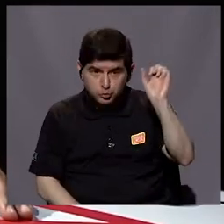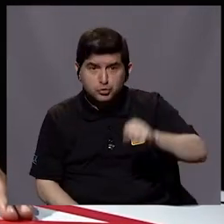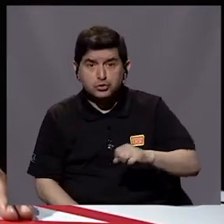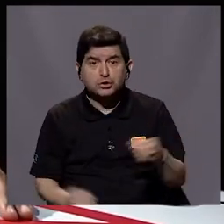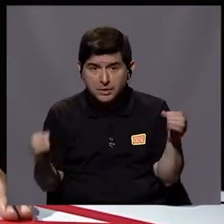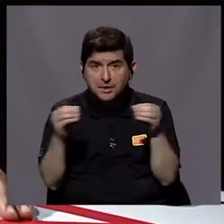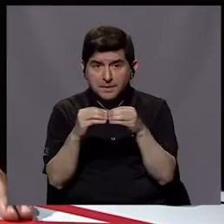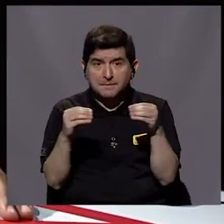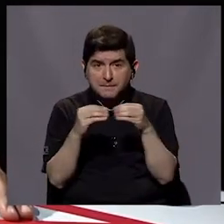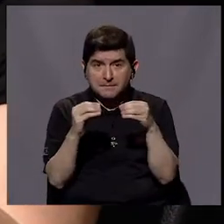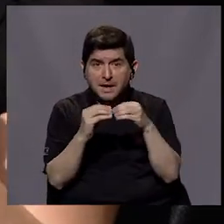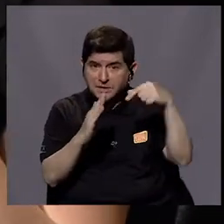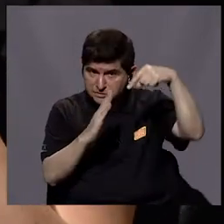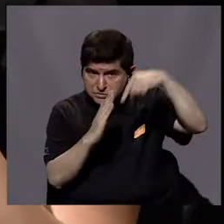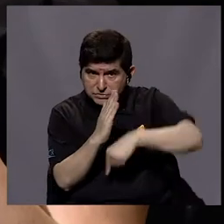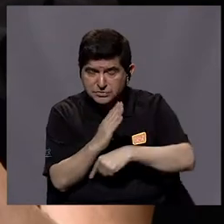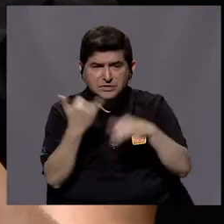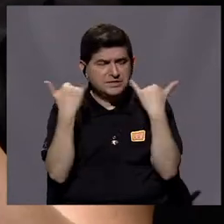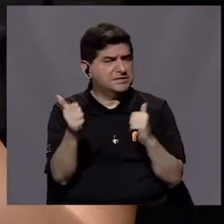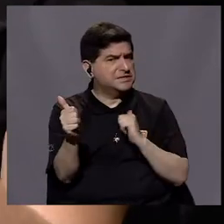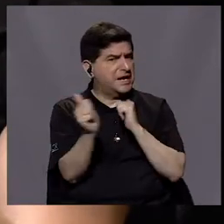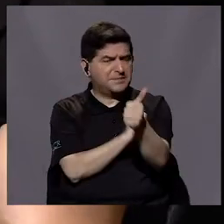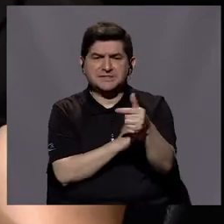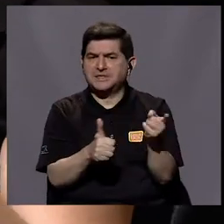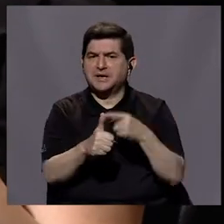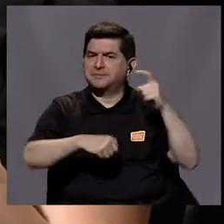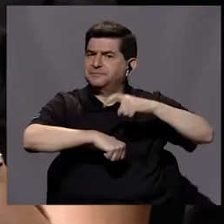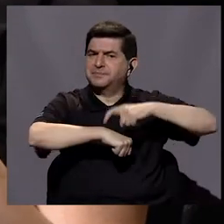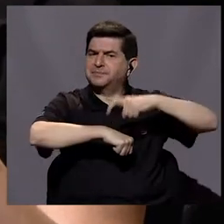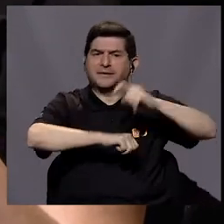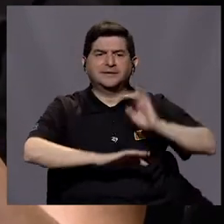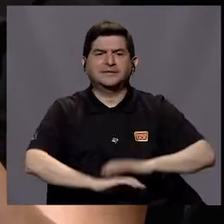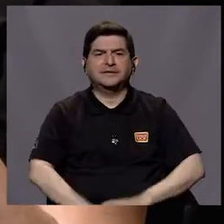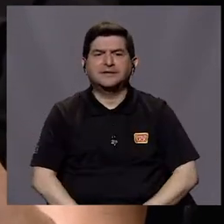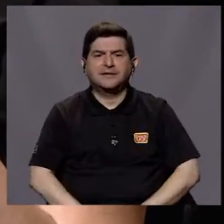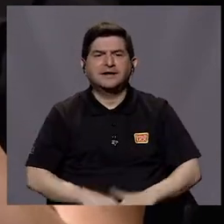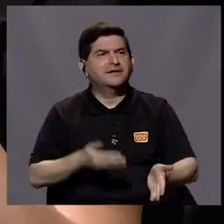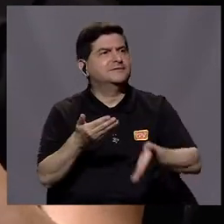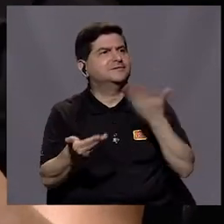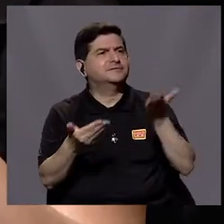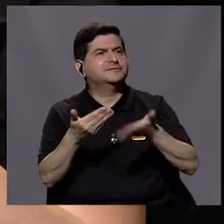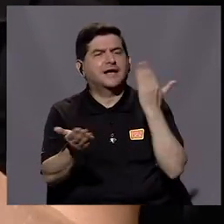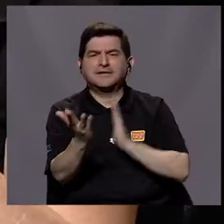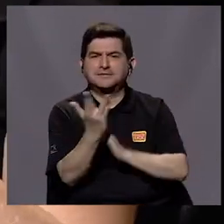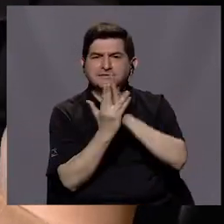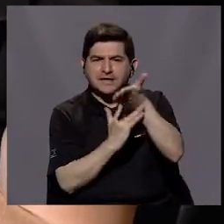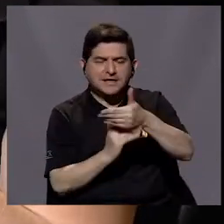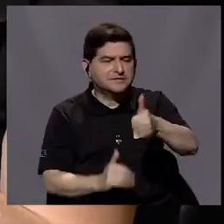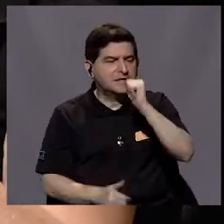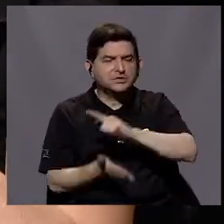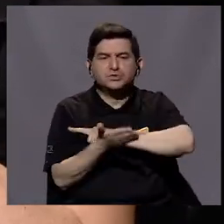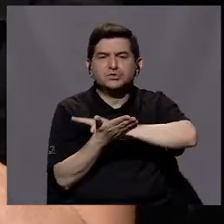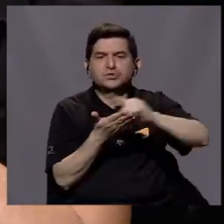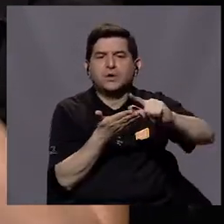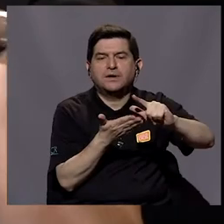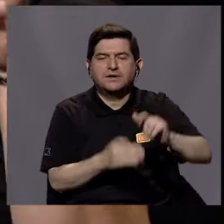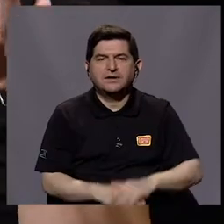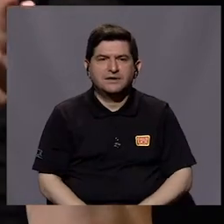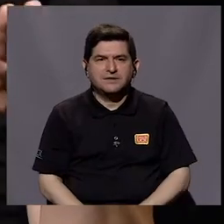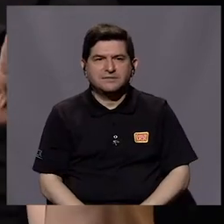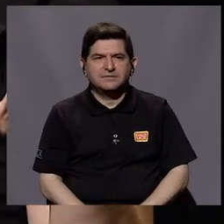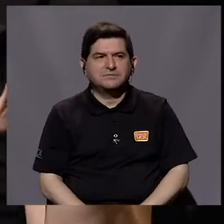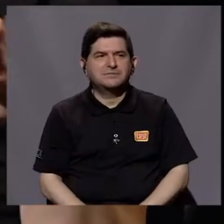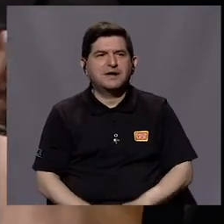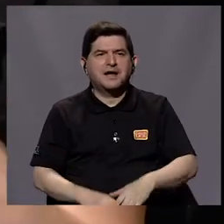Podemos ir más allá porque entonces ya tenemos superada esa primera fase. Ya tenemos prácticamente acceso al agua potable